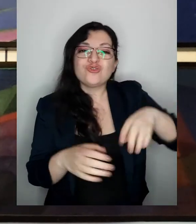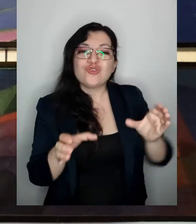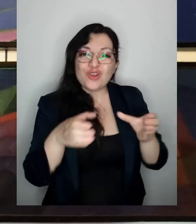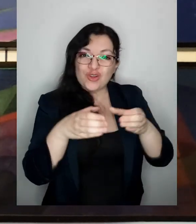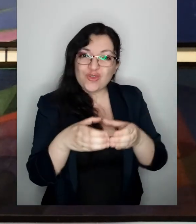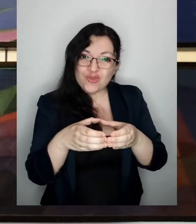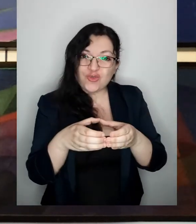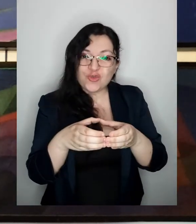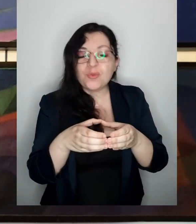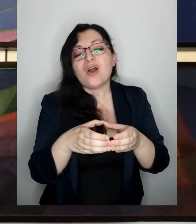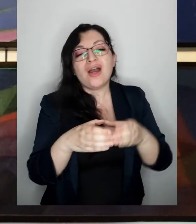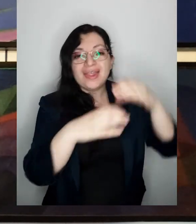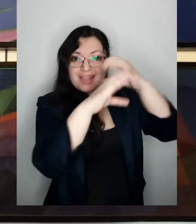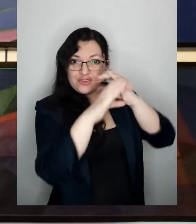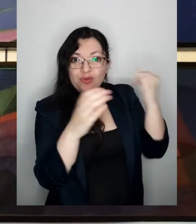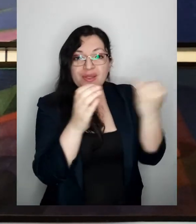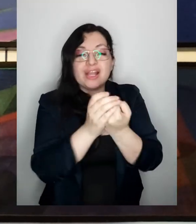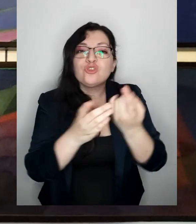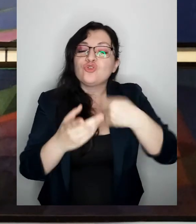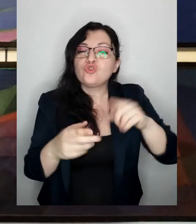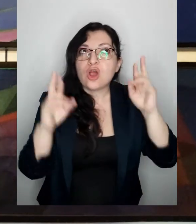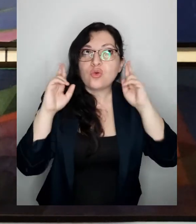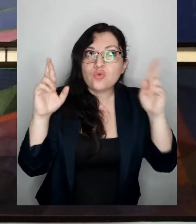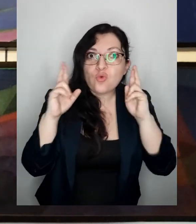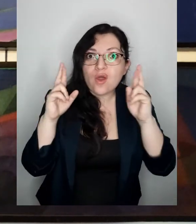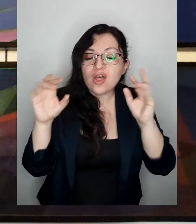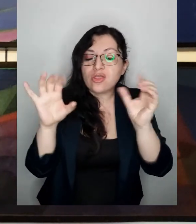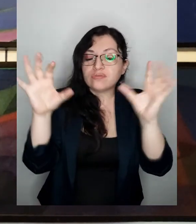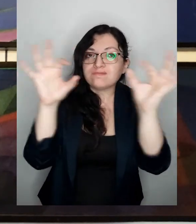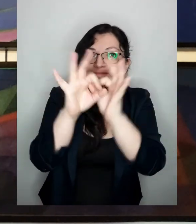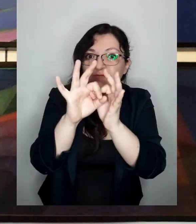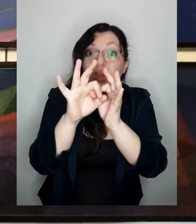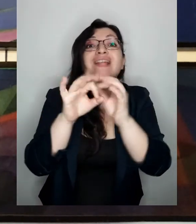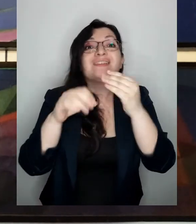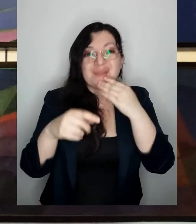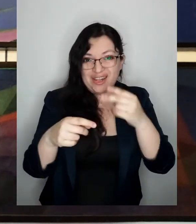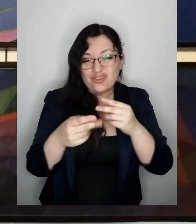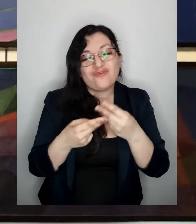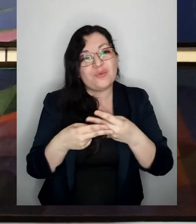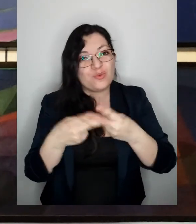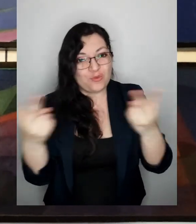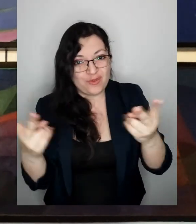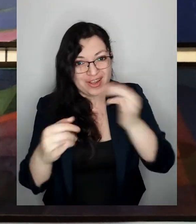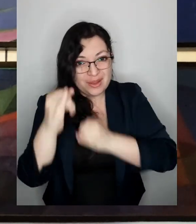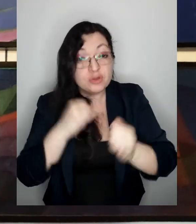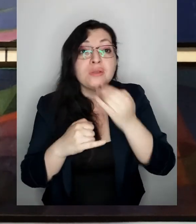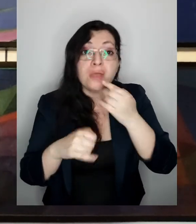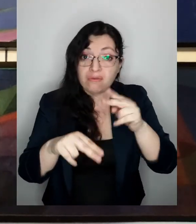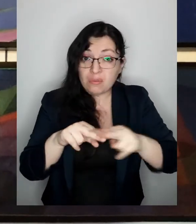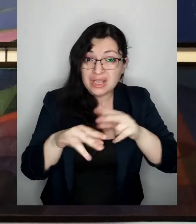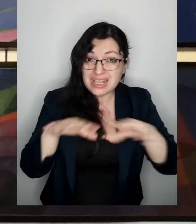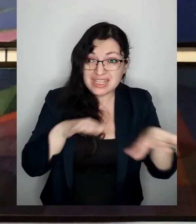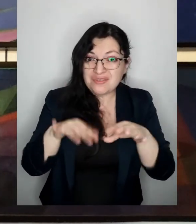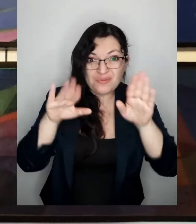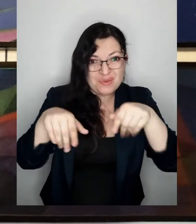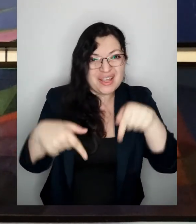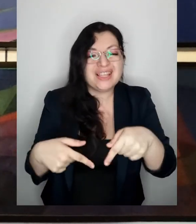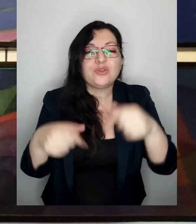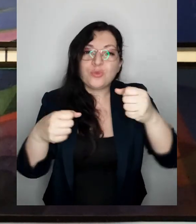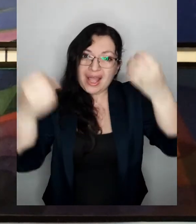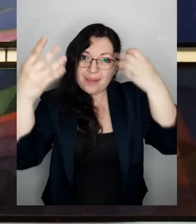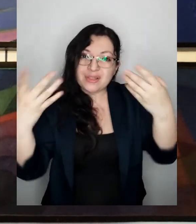el sonido del eclipse por internet aparte de hacer muchas otras actividades como esta donde pudiste aprender usando tus manos